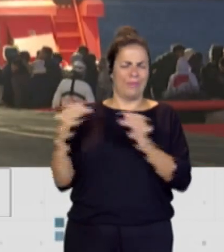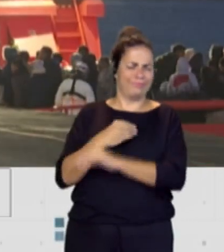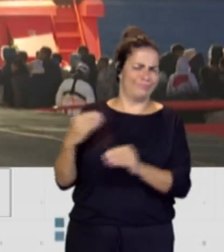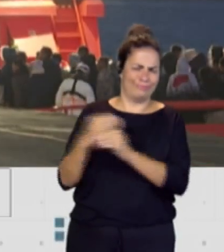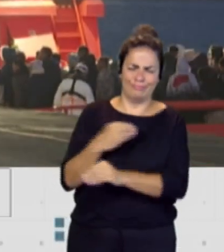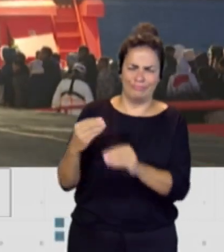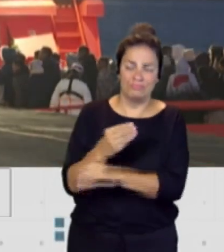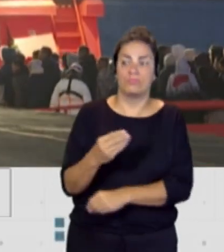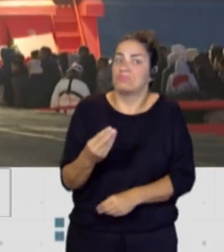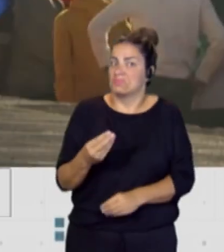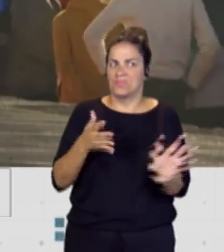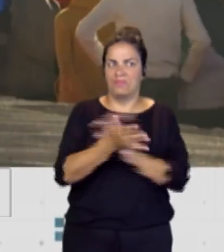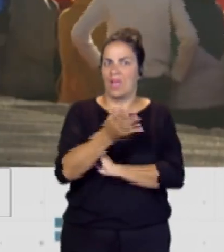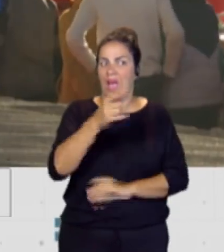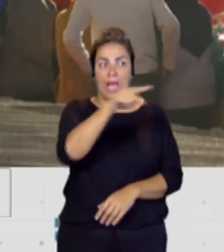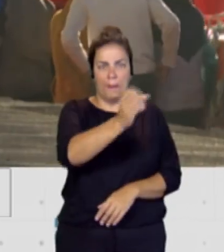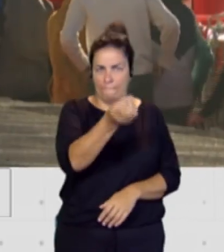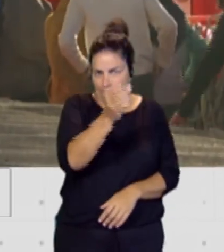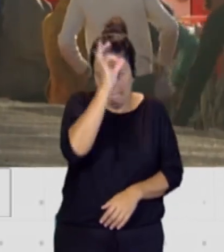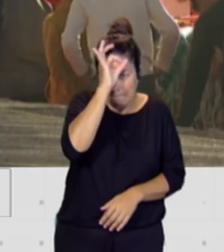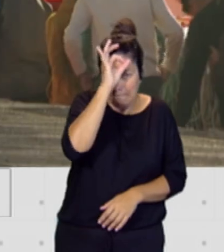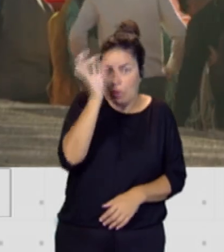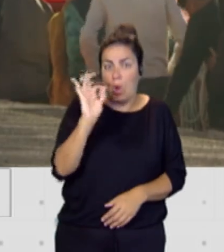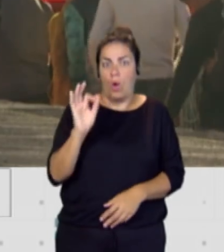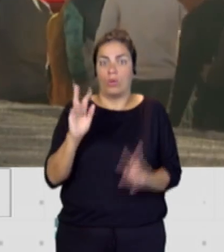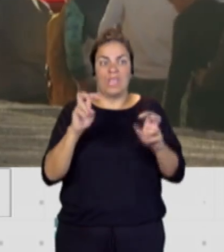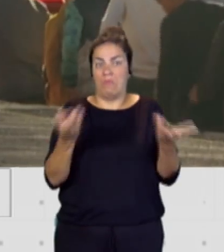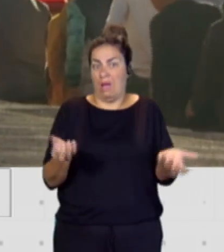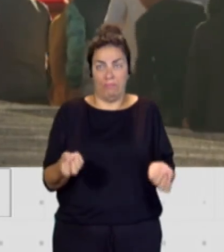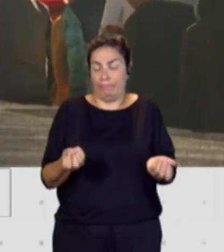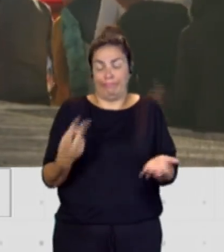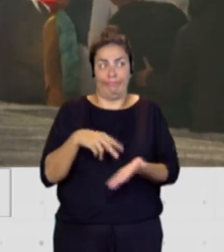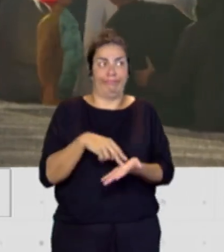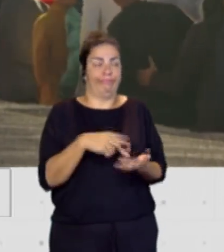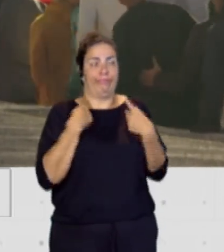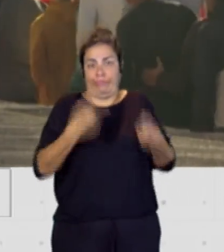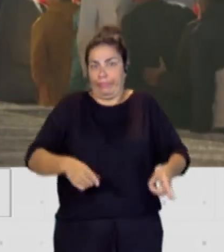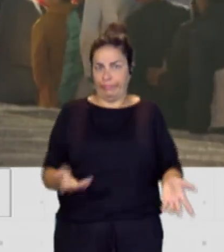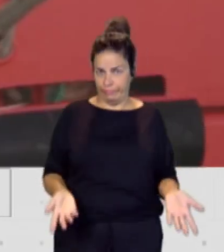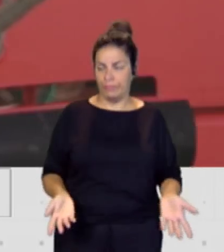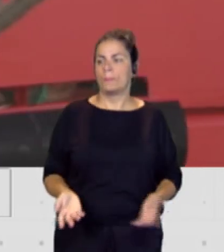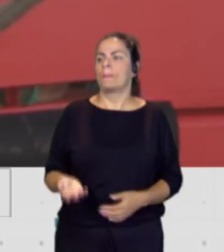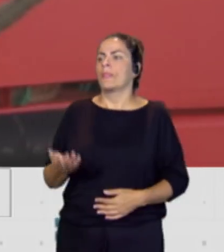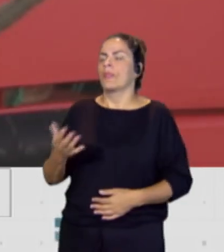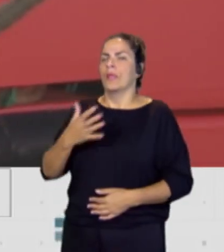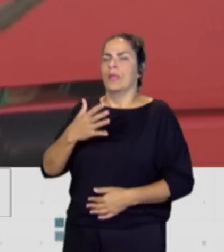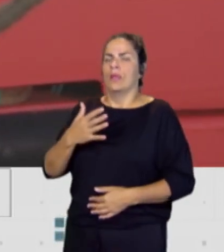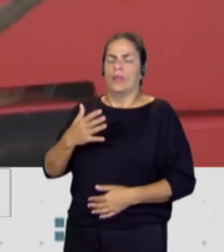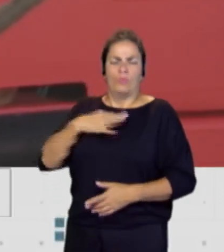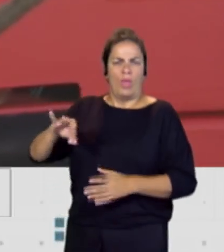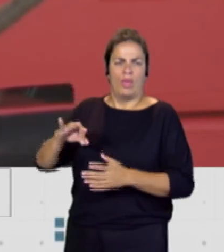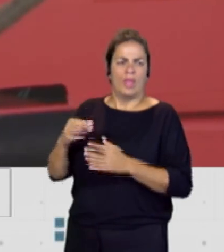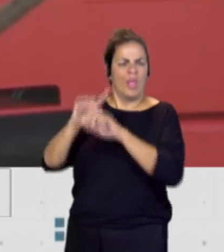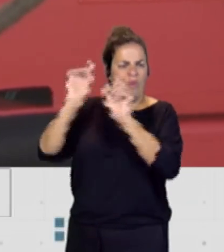que insisto, o demuestran un desconocimiento o es que está absolutamente perdido en este tema. Quizá uno de los códigos está en la ficha financiera ¿eso se contempla en este texto,